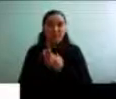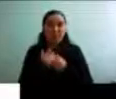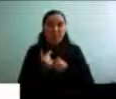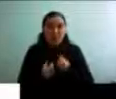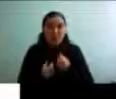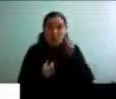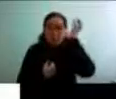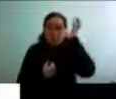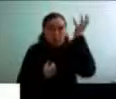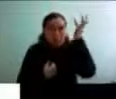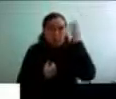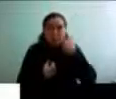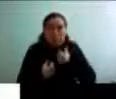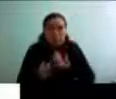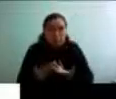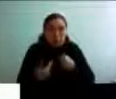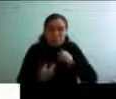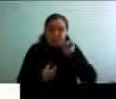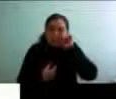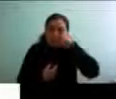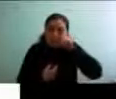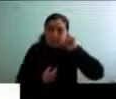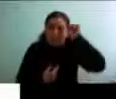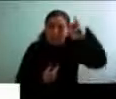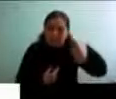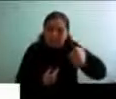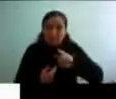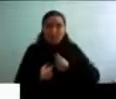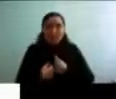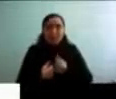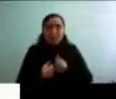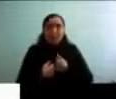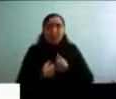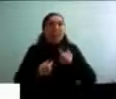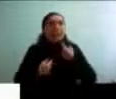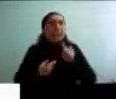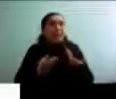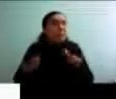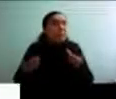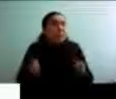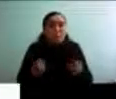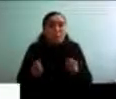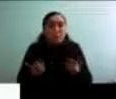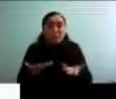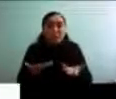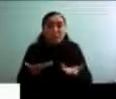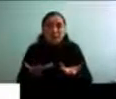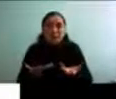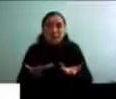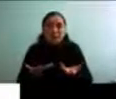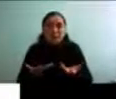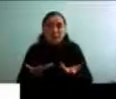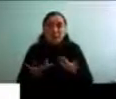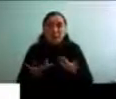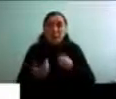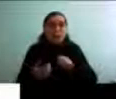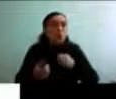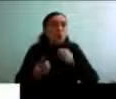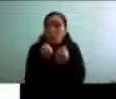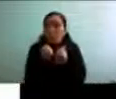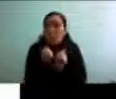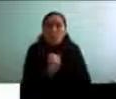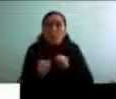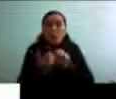va a pasar conmigo pasado mañana, porque me van a ocurrir cosas, ¿no? Porque no soy capaz de, por ejemplo,